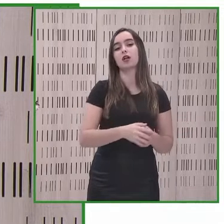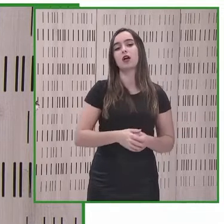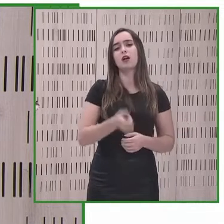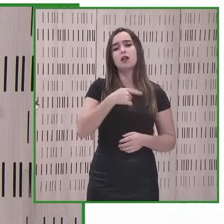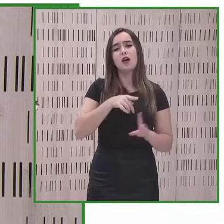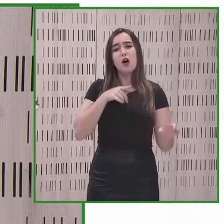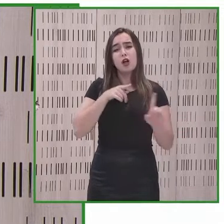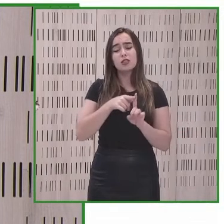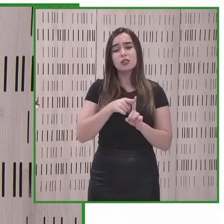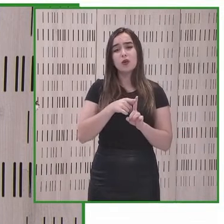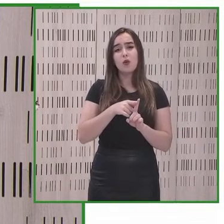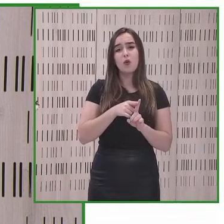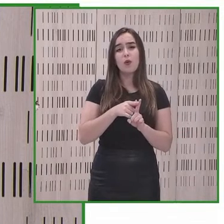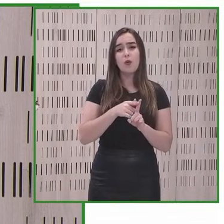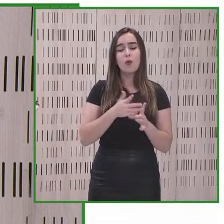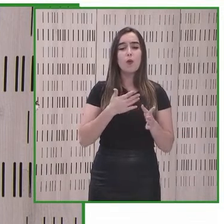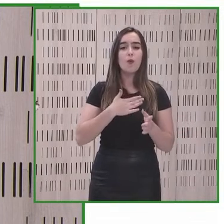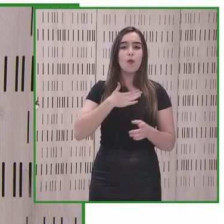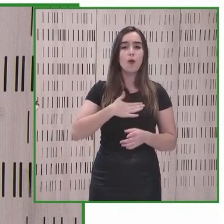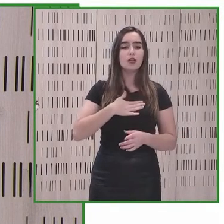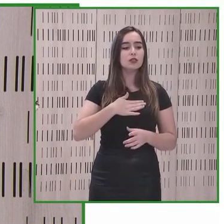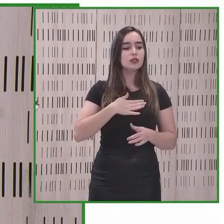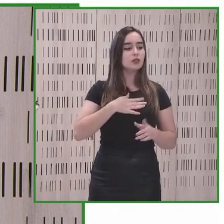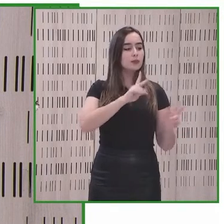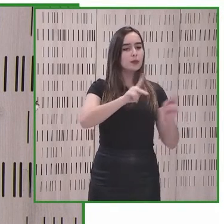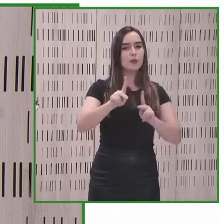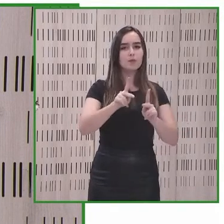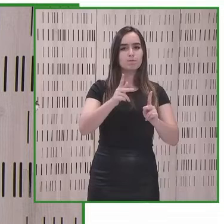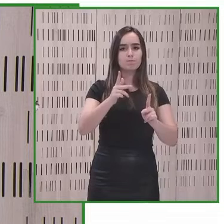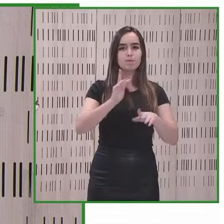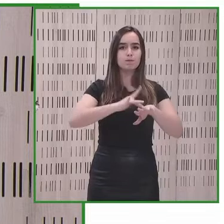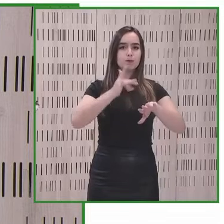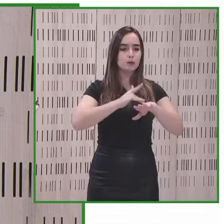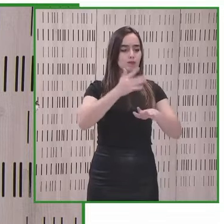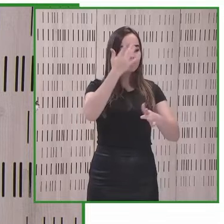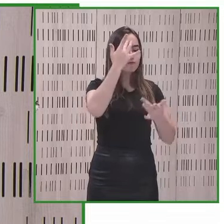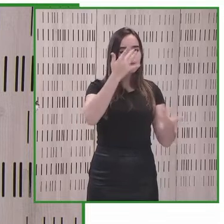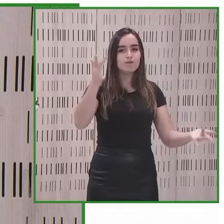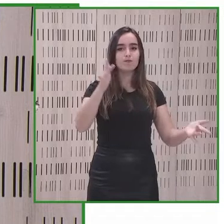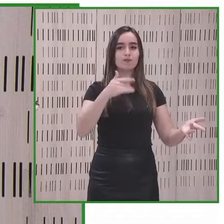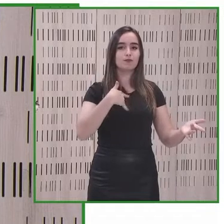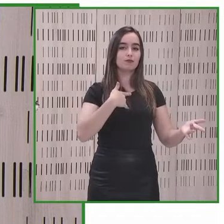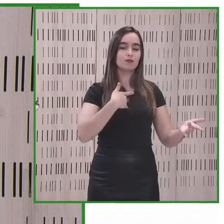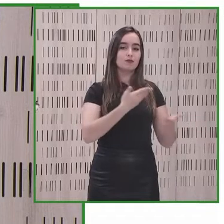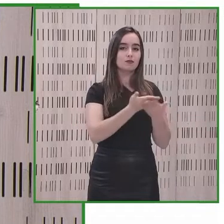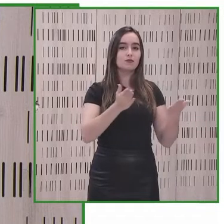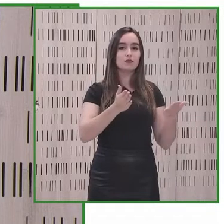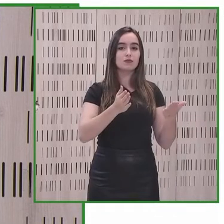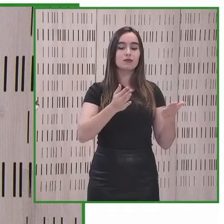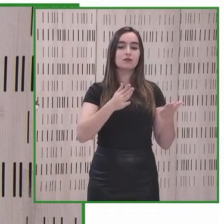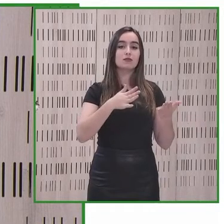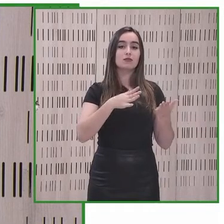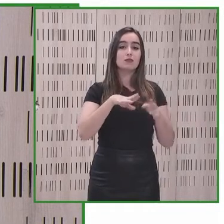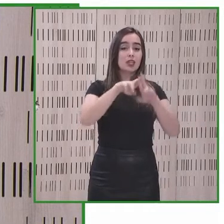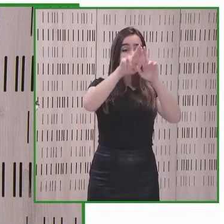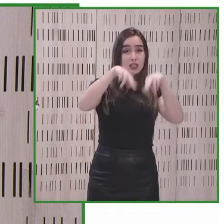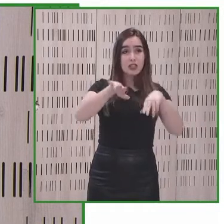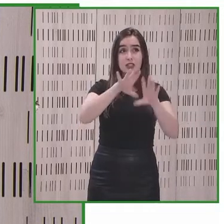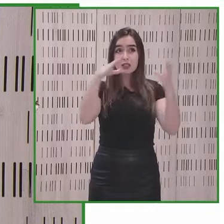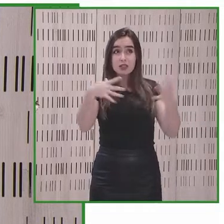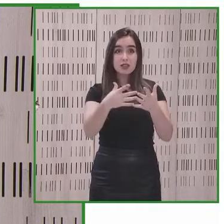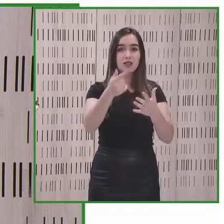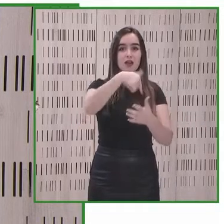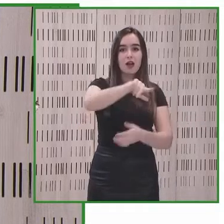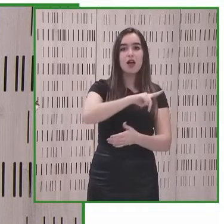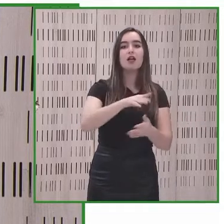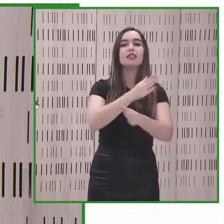contaminar en sentido positivo la agenda del otro quiere decir conseguir que en otros proyectos de ámbito nacional internacional se hable de discapacidad conseguir